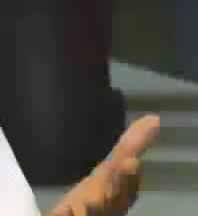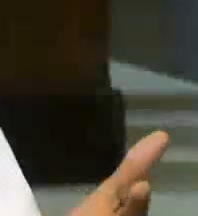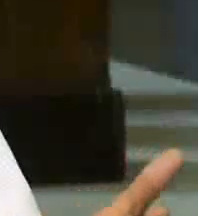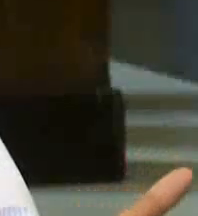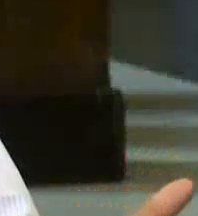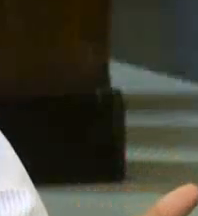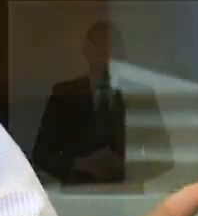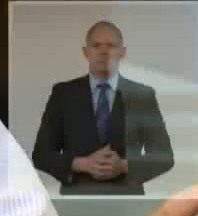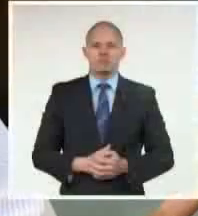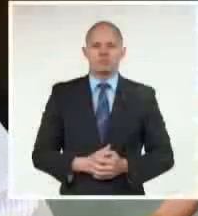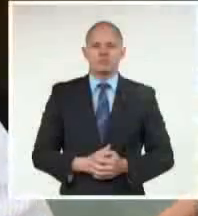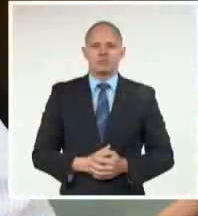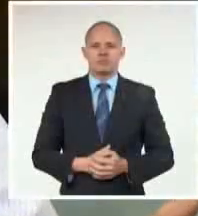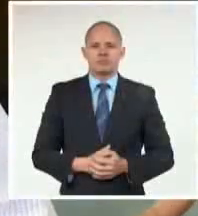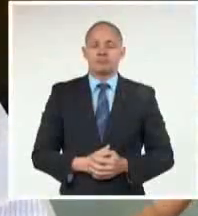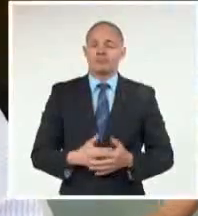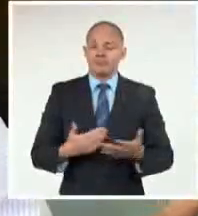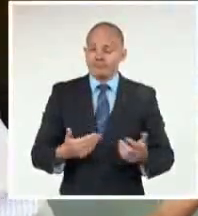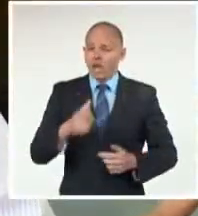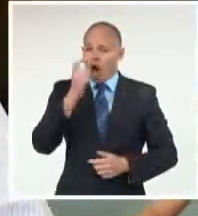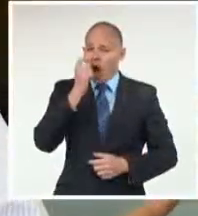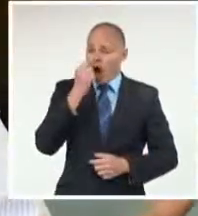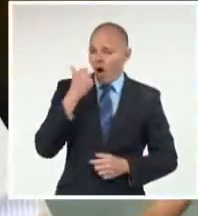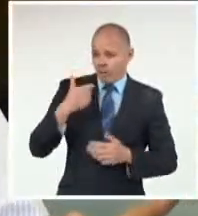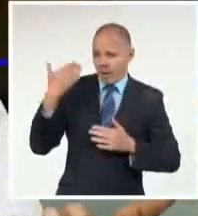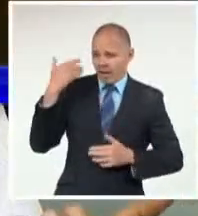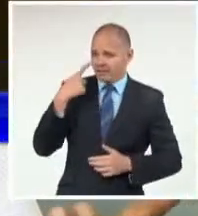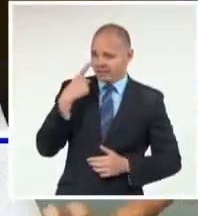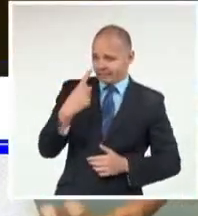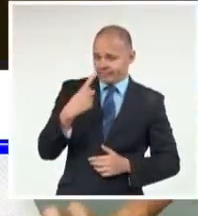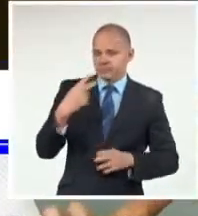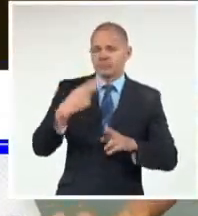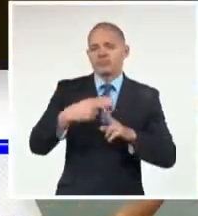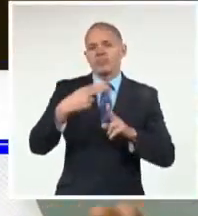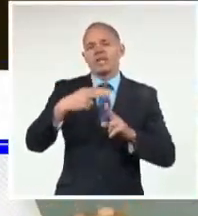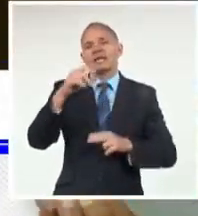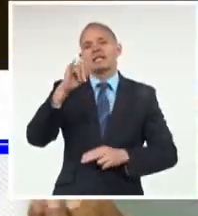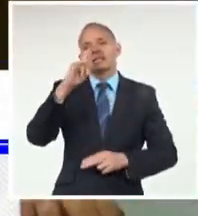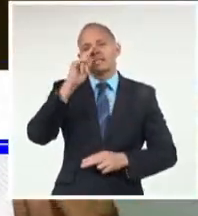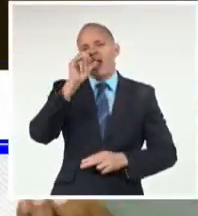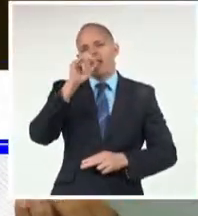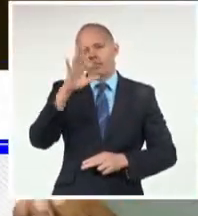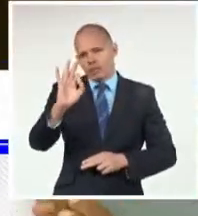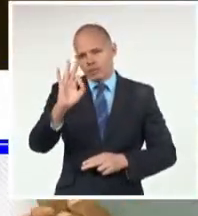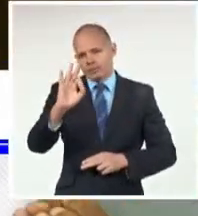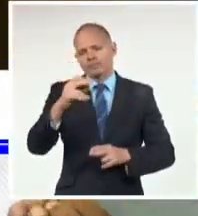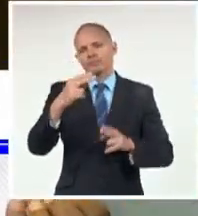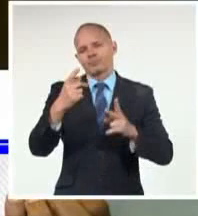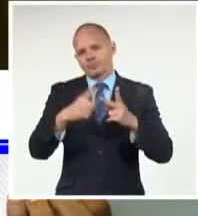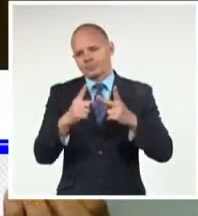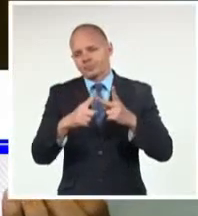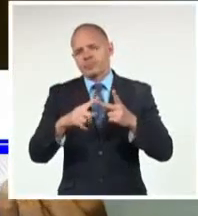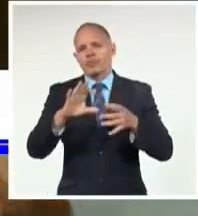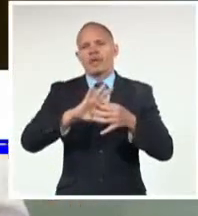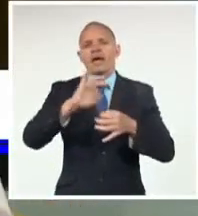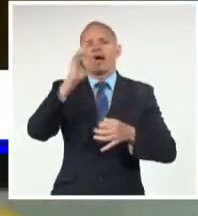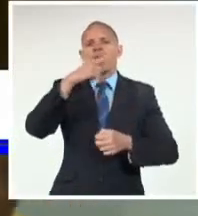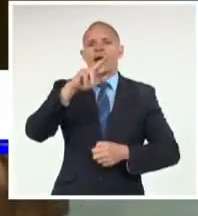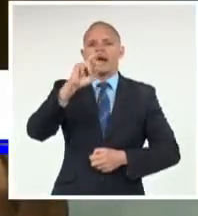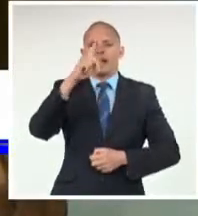Desde Sindogaray y antes de Sindogaray, hay una cosa que, una